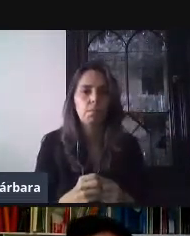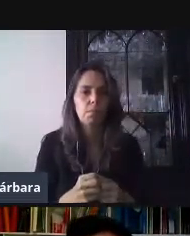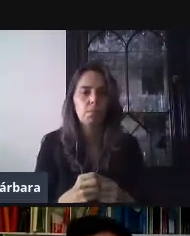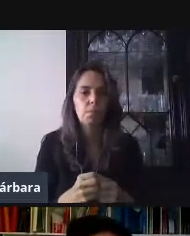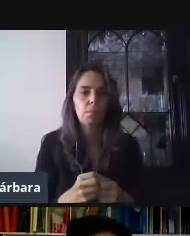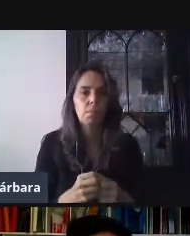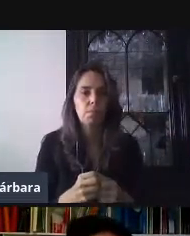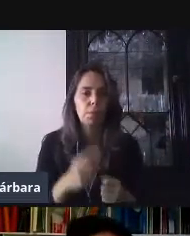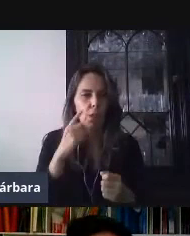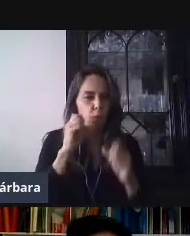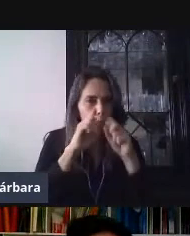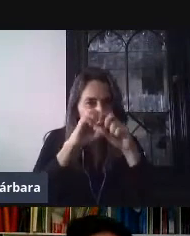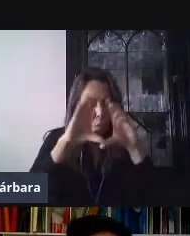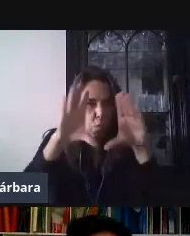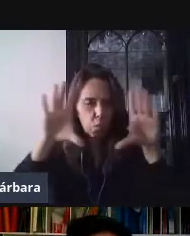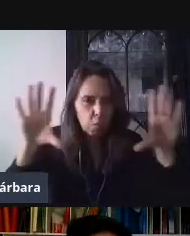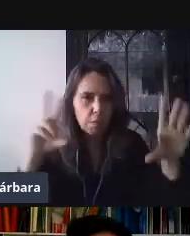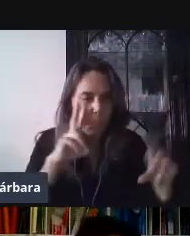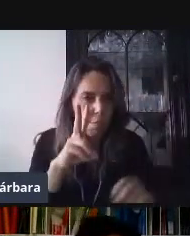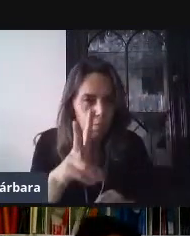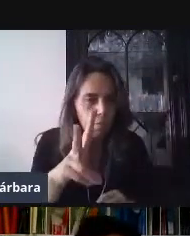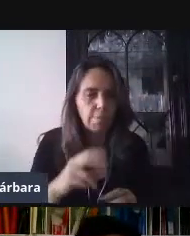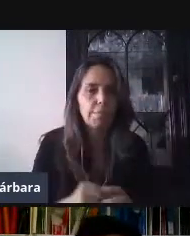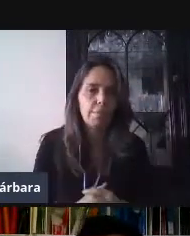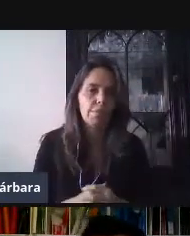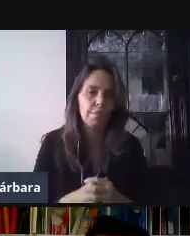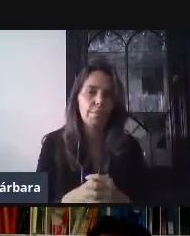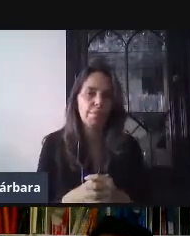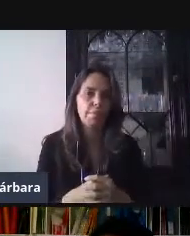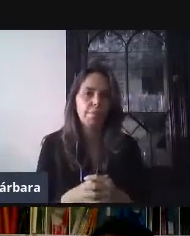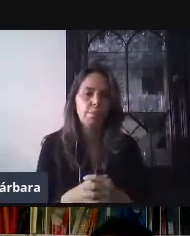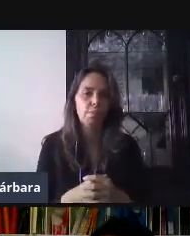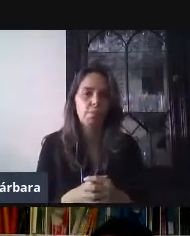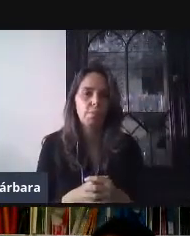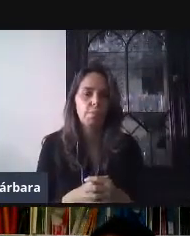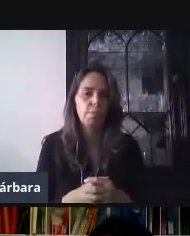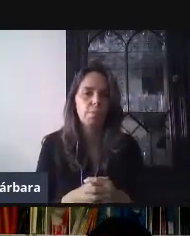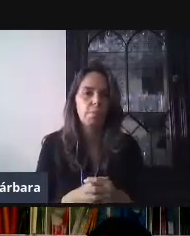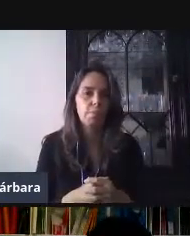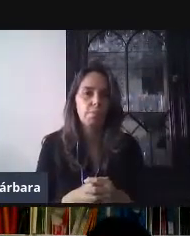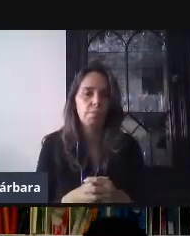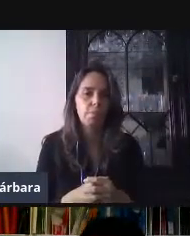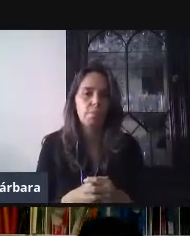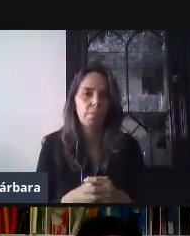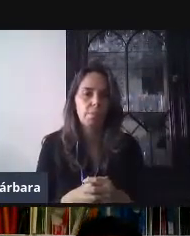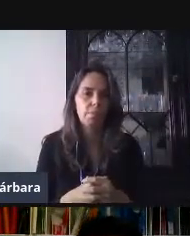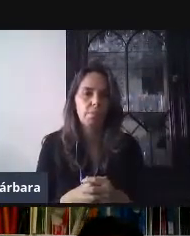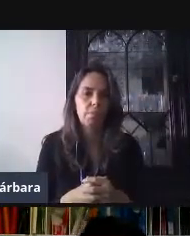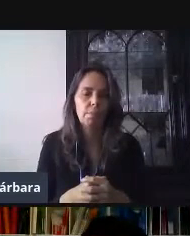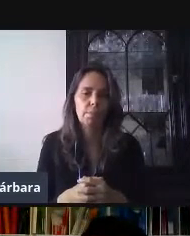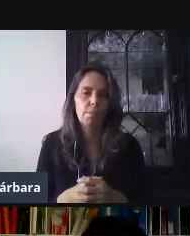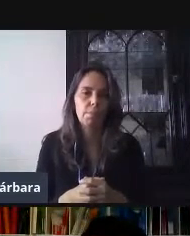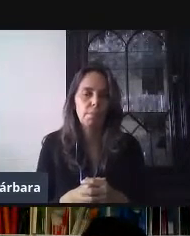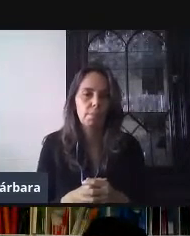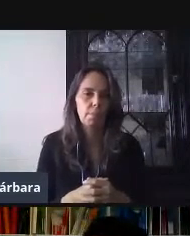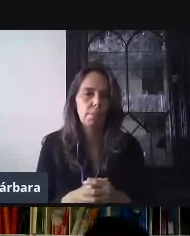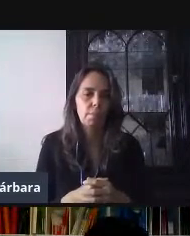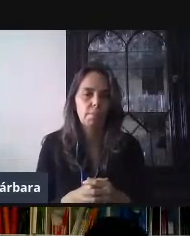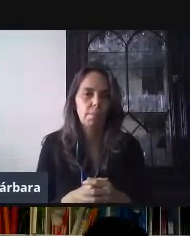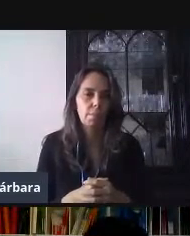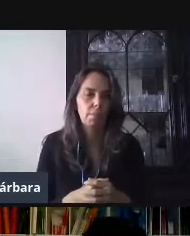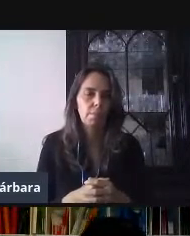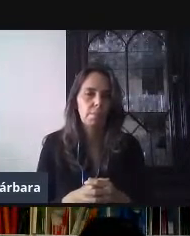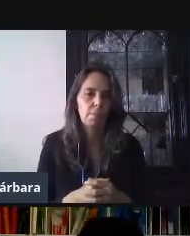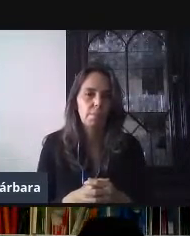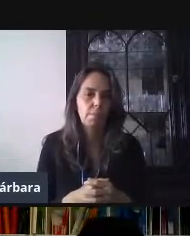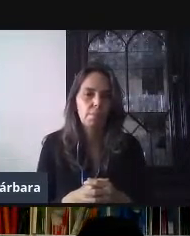a hacer el zoom para que puedan visualizar bien los íconos. Y voy a empezar desde derecha a izquierda. Después de nuestra inicial o